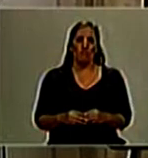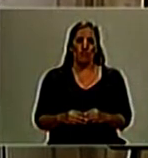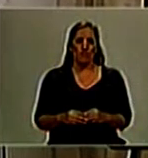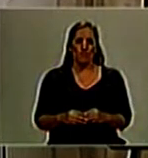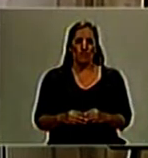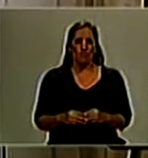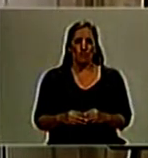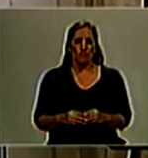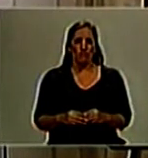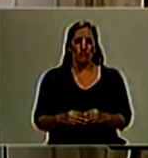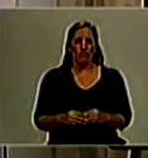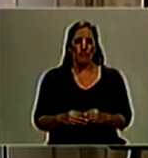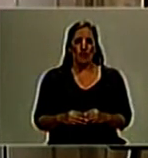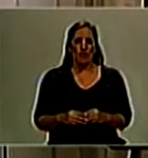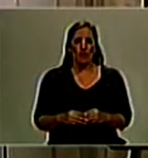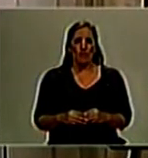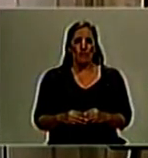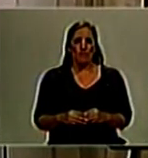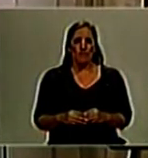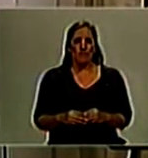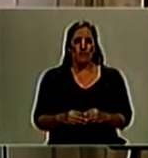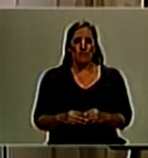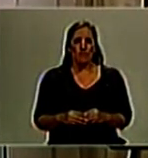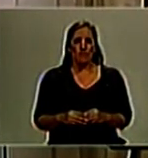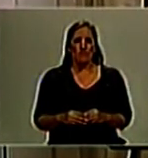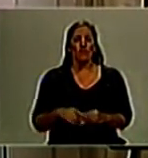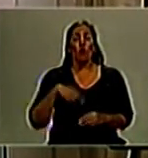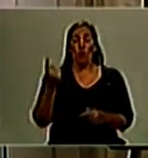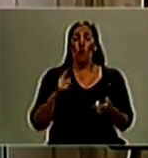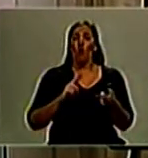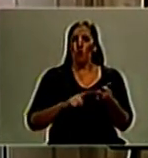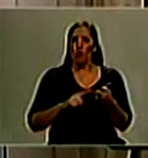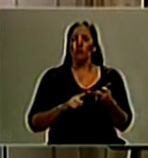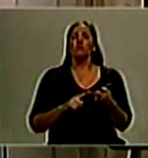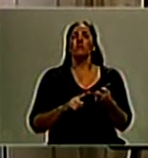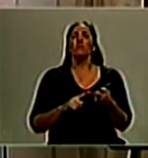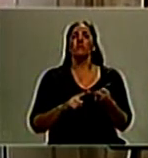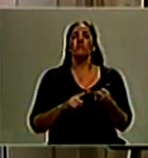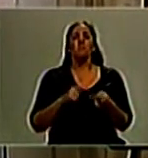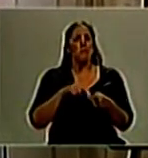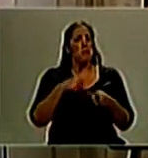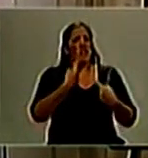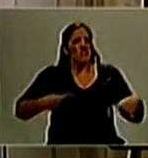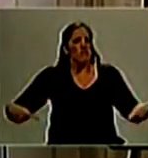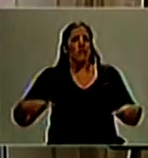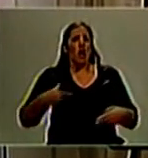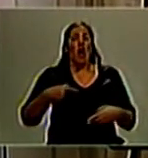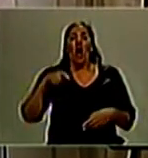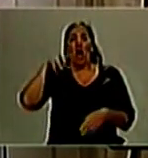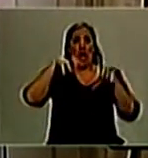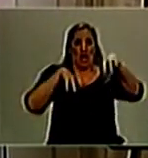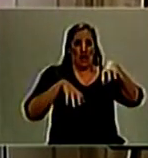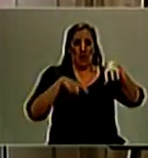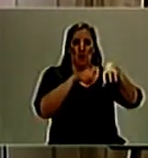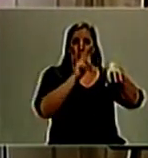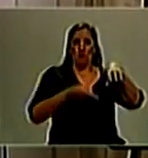limitante, la que establece que toda relación o actuaciones entre la Agencia Federal